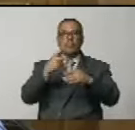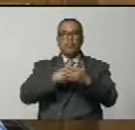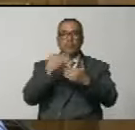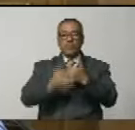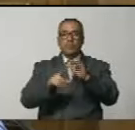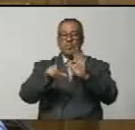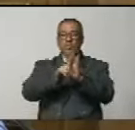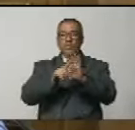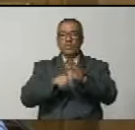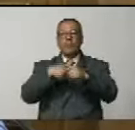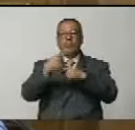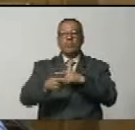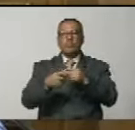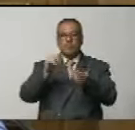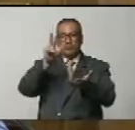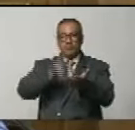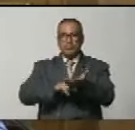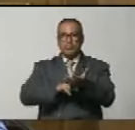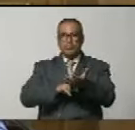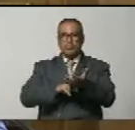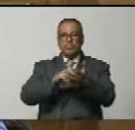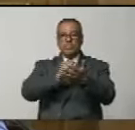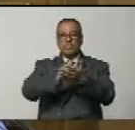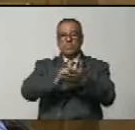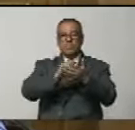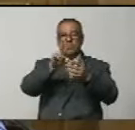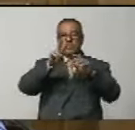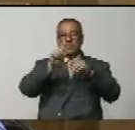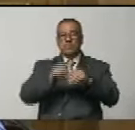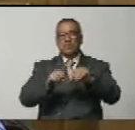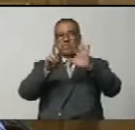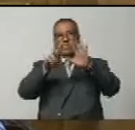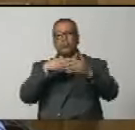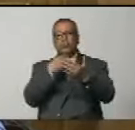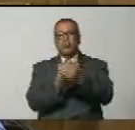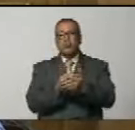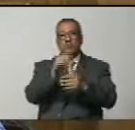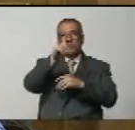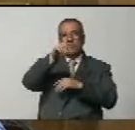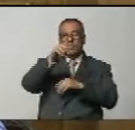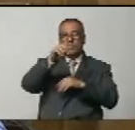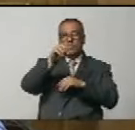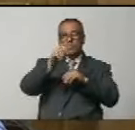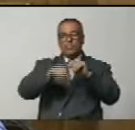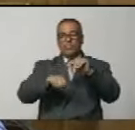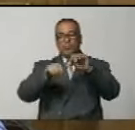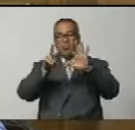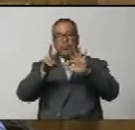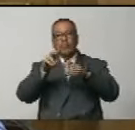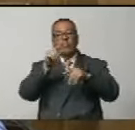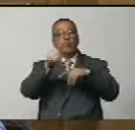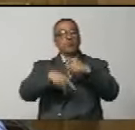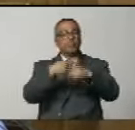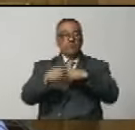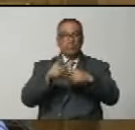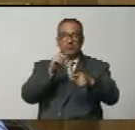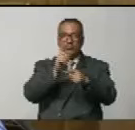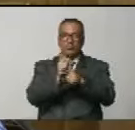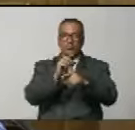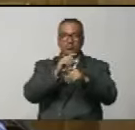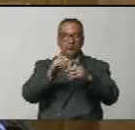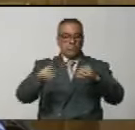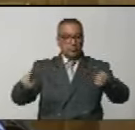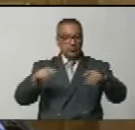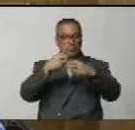proyecto de ley, de los cuales fueron aprobados los artículos del 107 hasta el 112, la disposición transitoria única, las